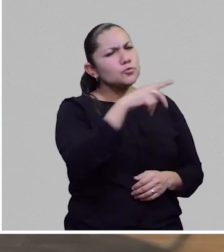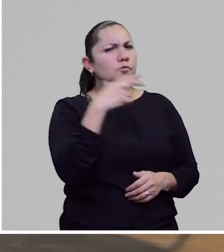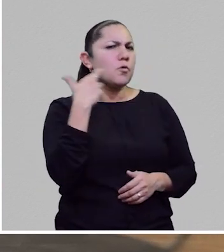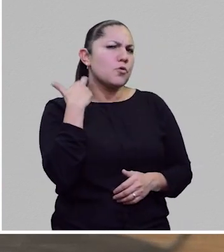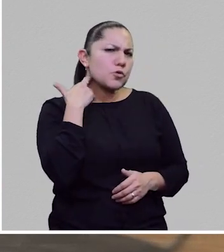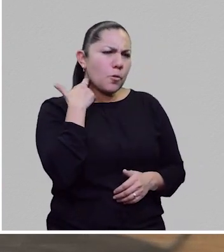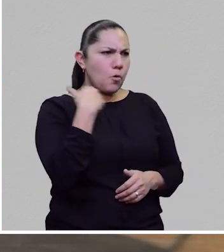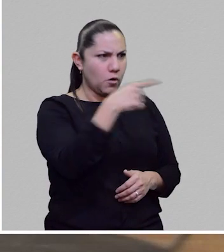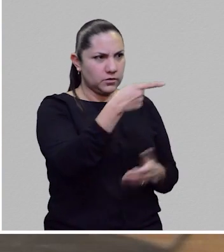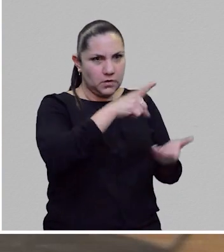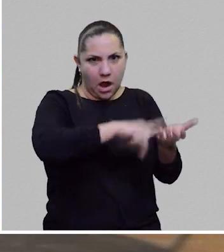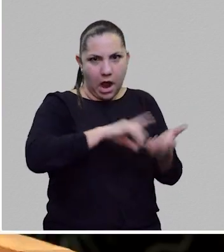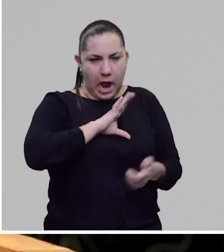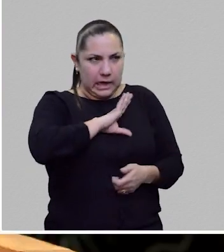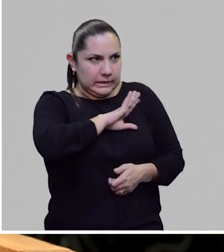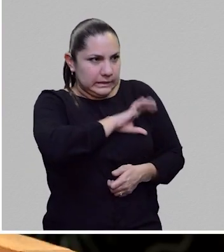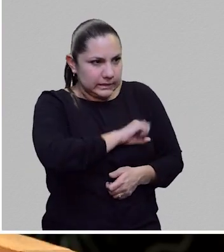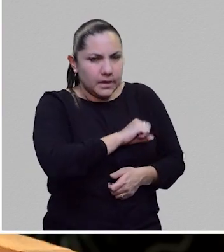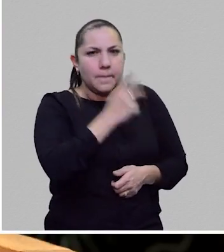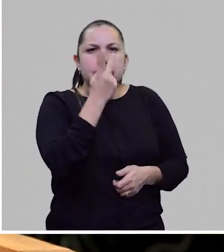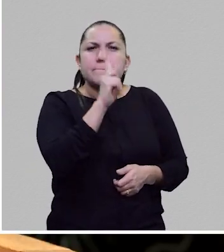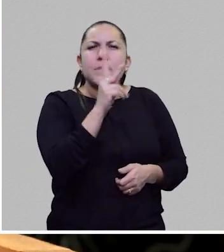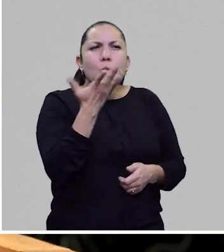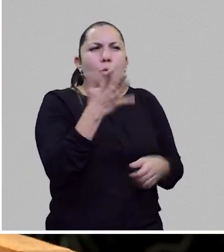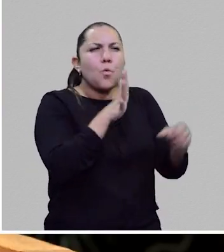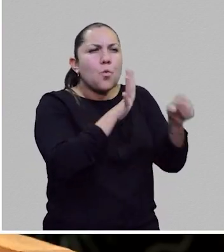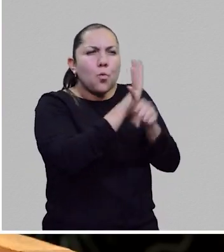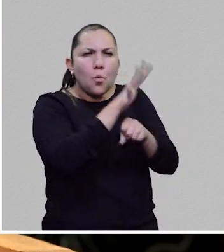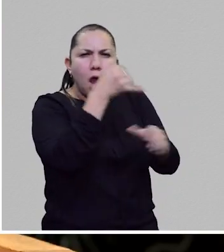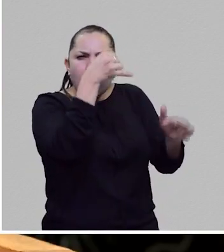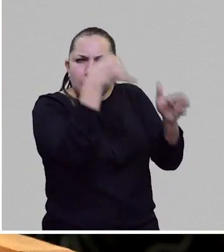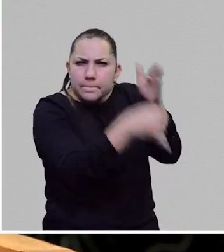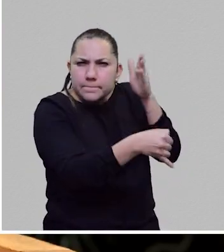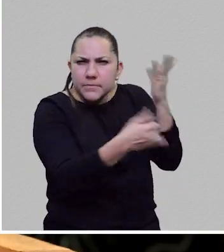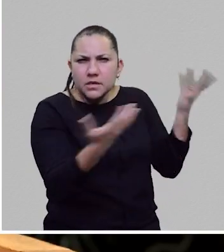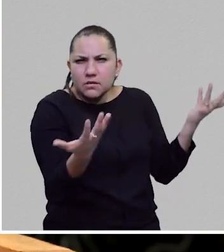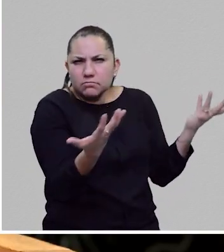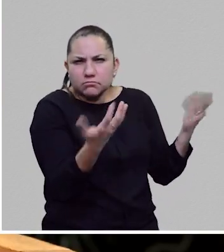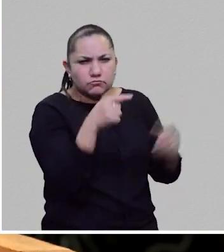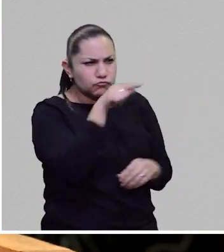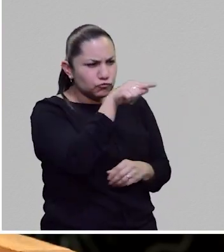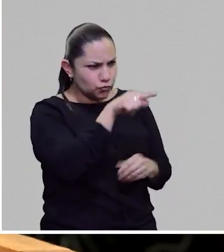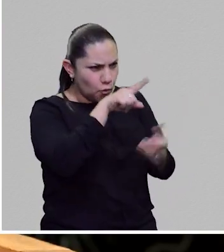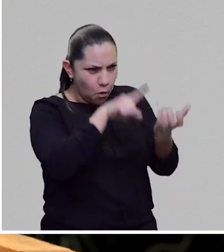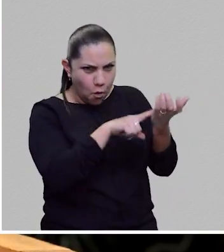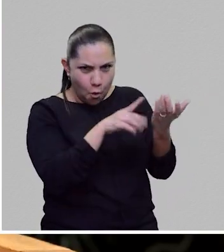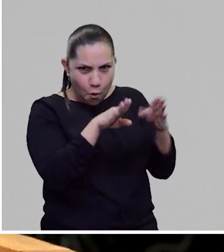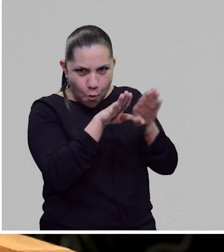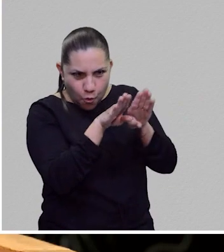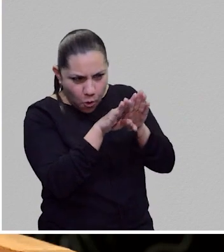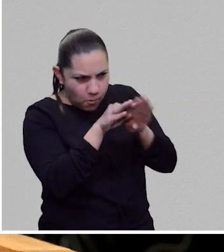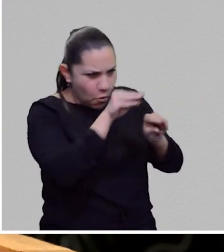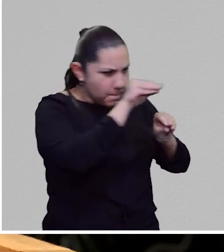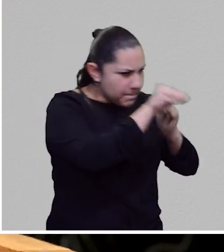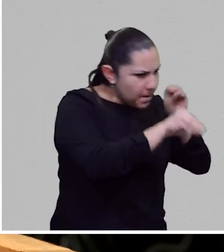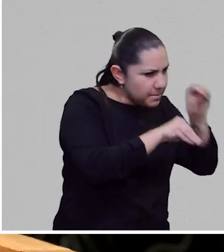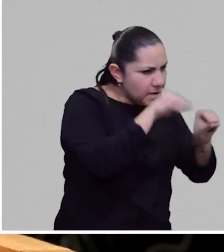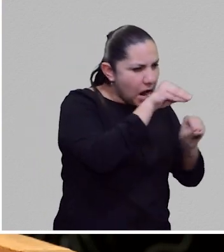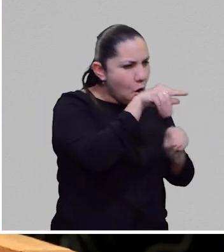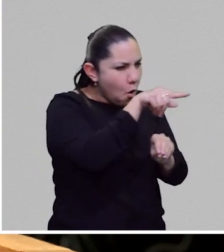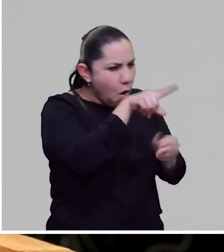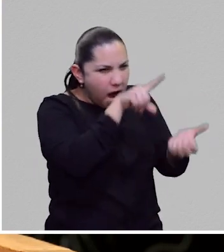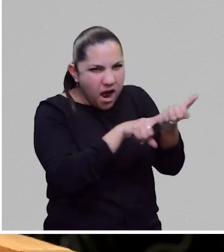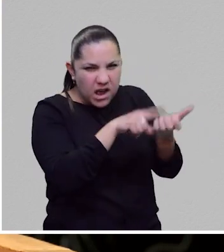robot. Y has analizado de qué manera, o sea, qué cosa del mecanismo, qué cosa de este personaje, digamos, es lo que te